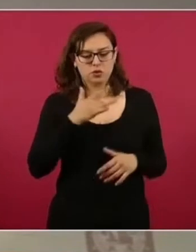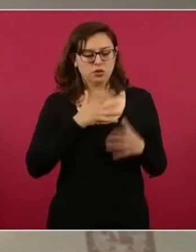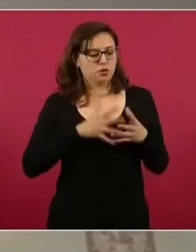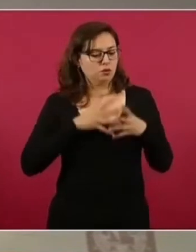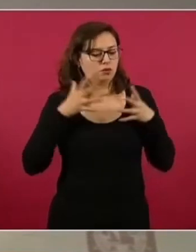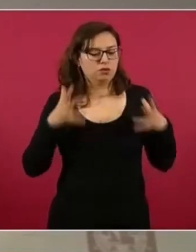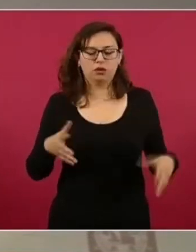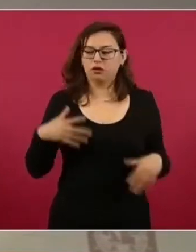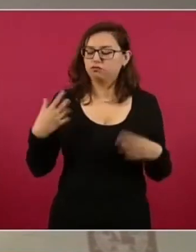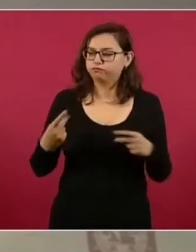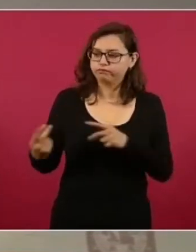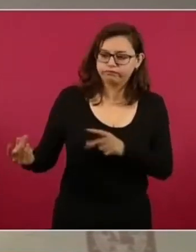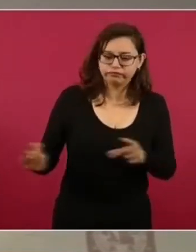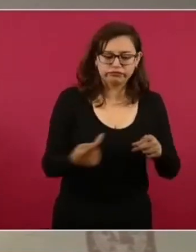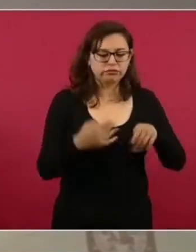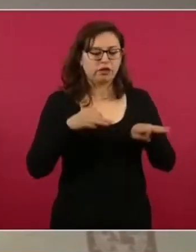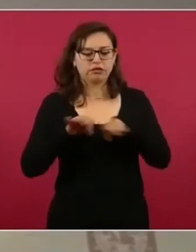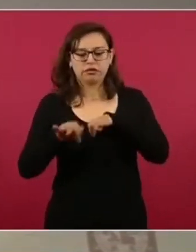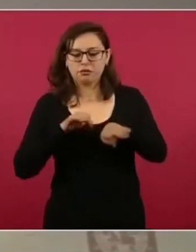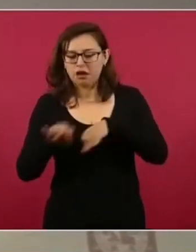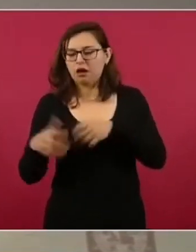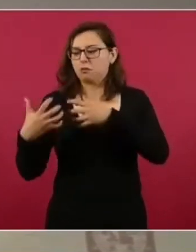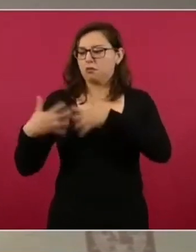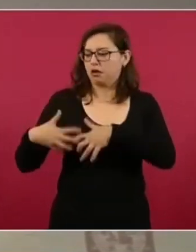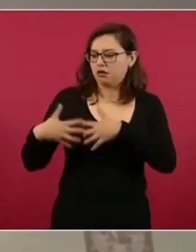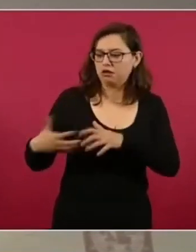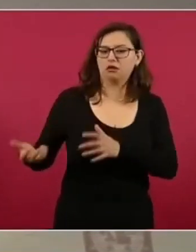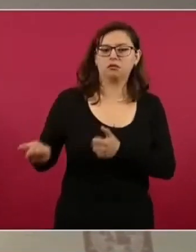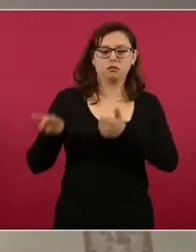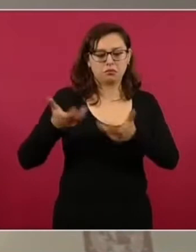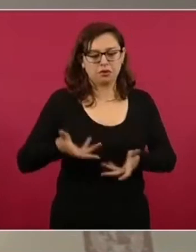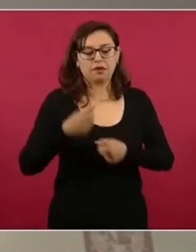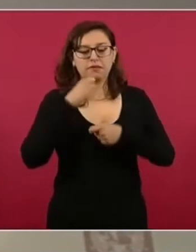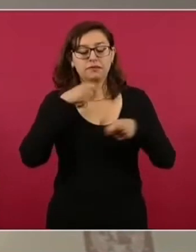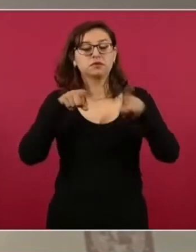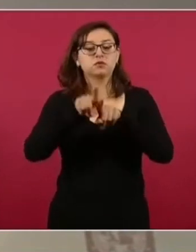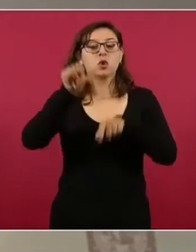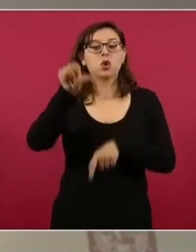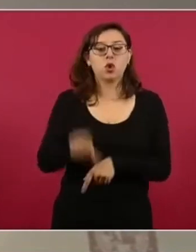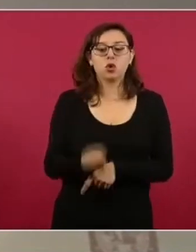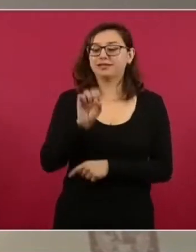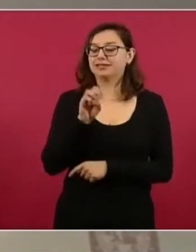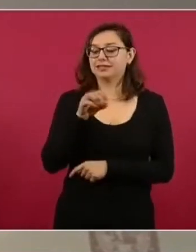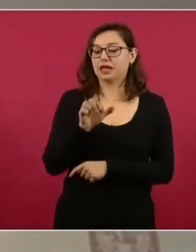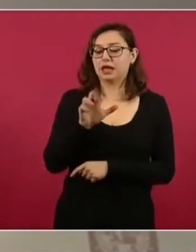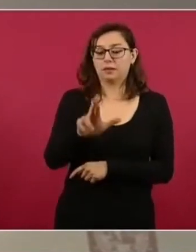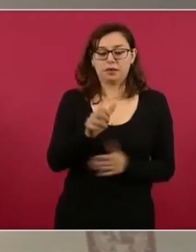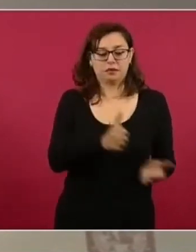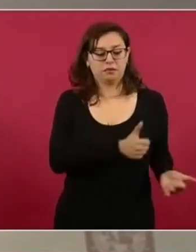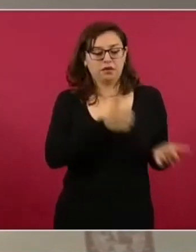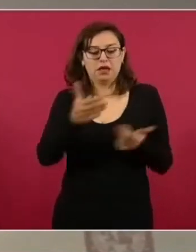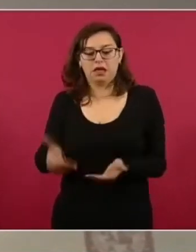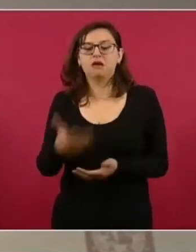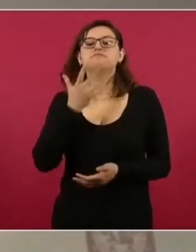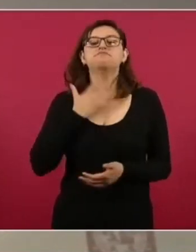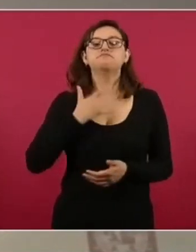se acordó con una aportación de la Marina de 80 mil litros de diésel que se